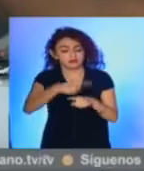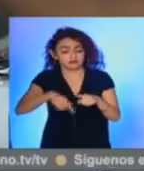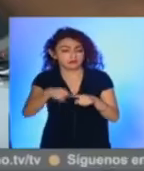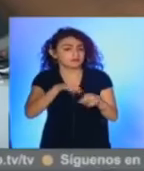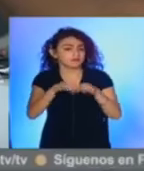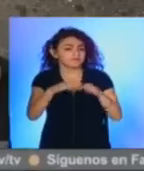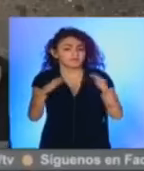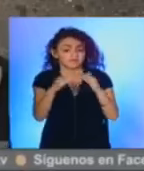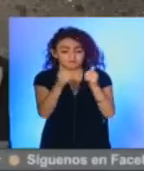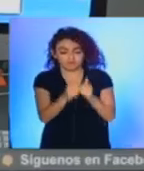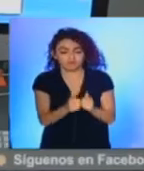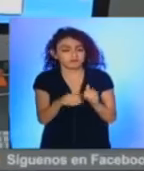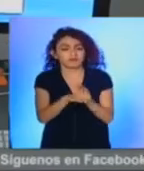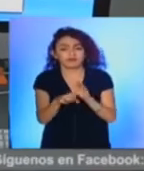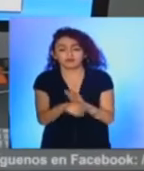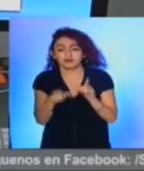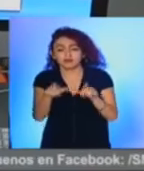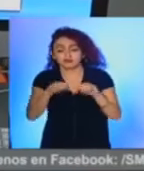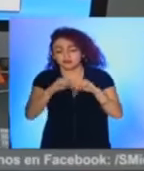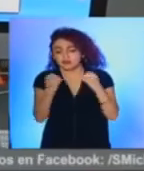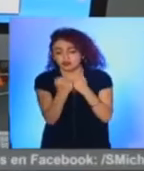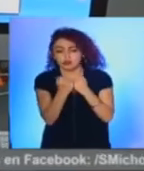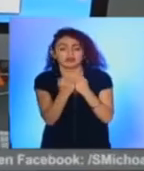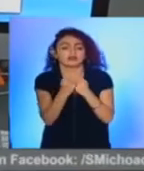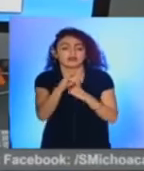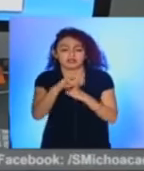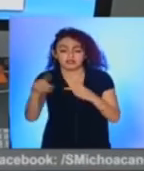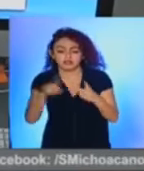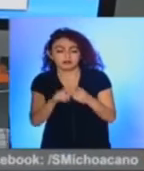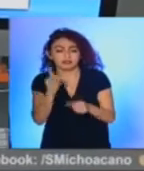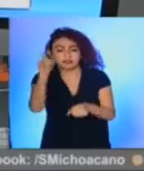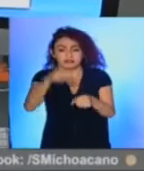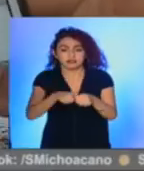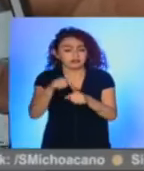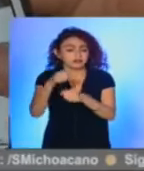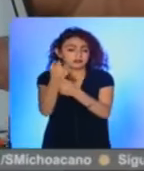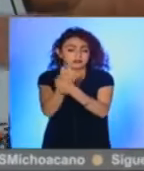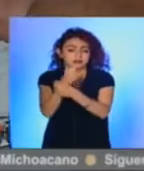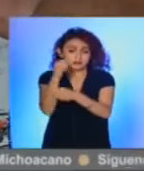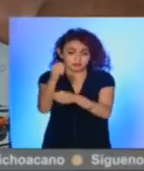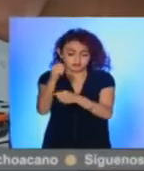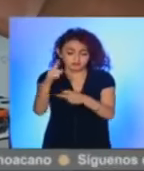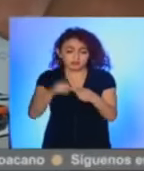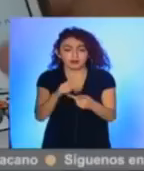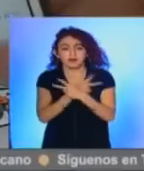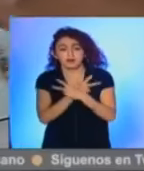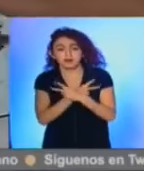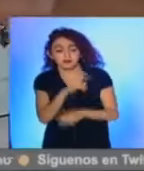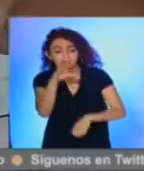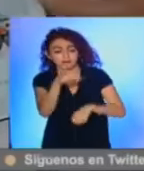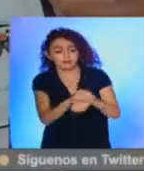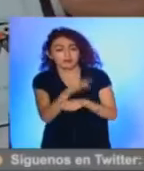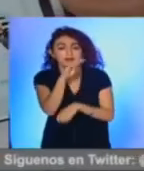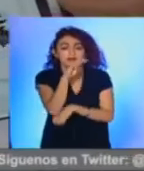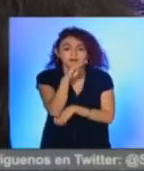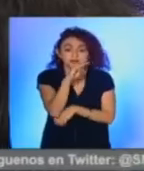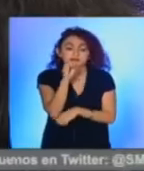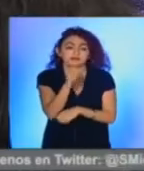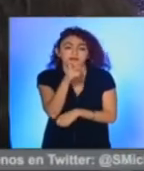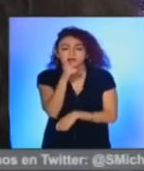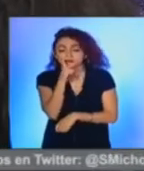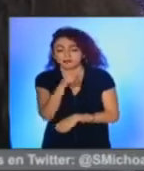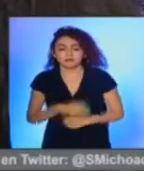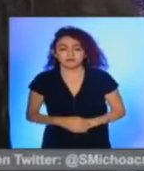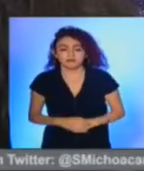esta modalidad como la seguridad social la libre afiliación sindical vacaciones o licencias por maternidad o